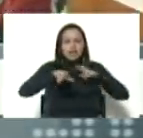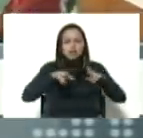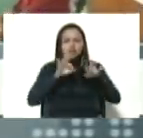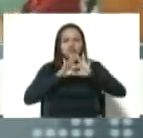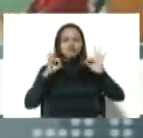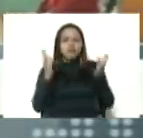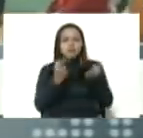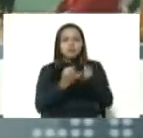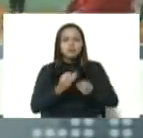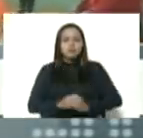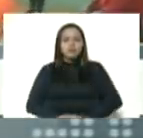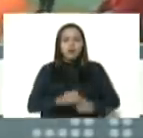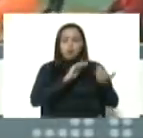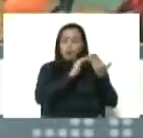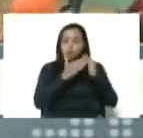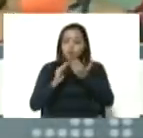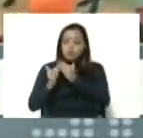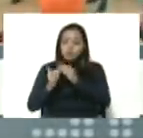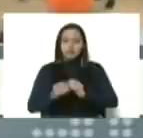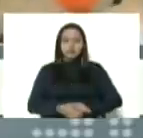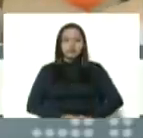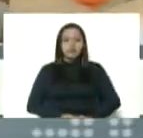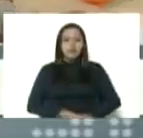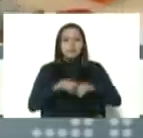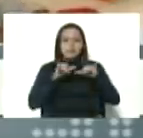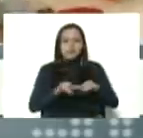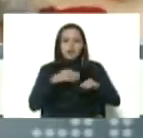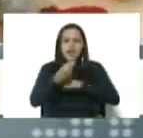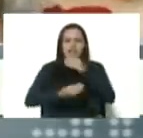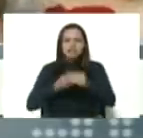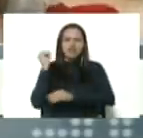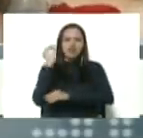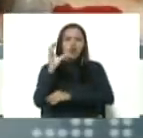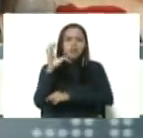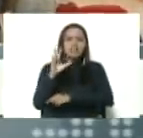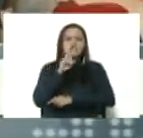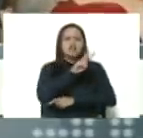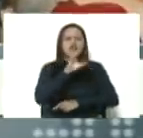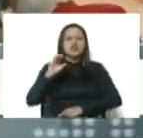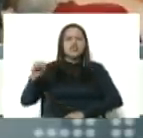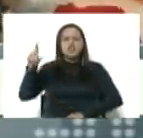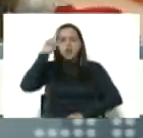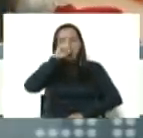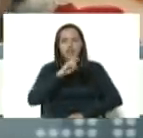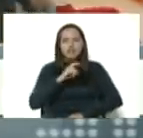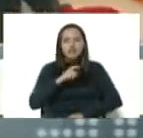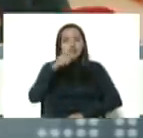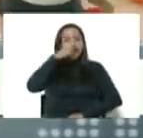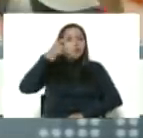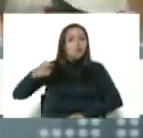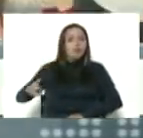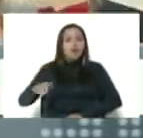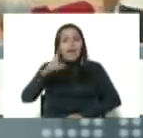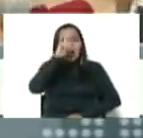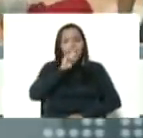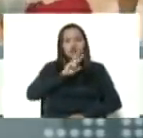familia, con la comunidad. Para eso ha lanzado el Congreso Bicentenario de los Pueblos 2021. 2021.